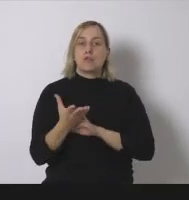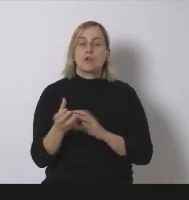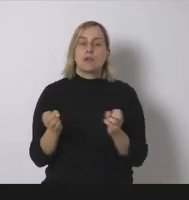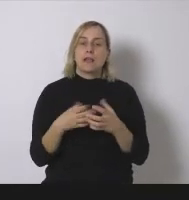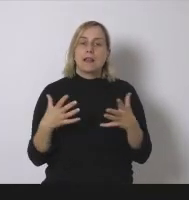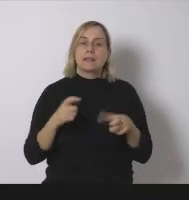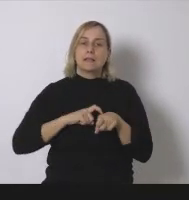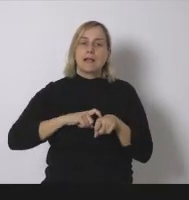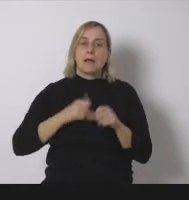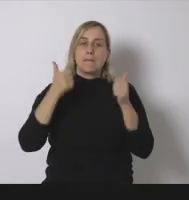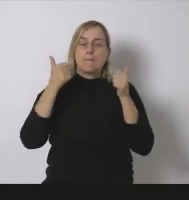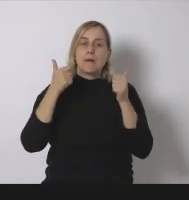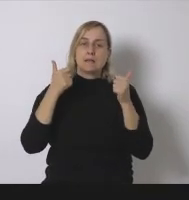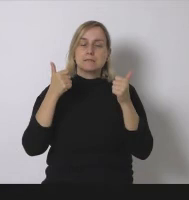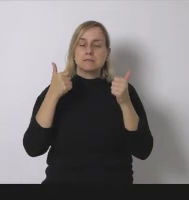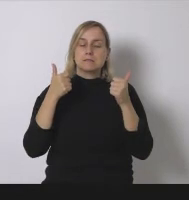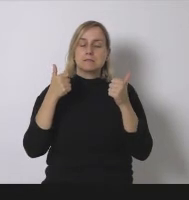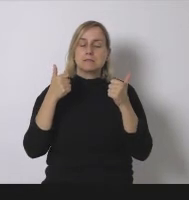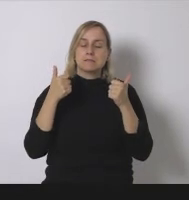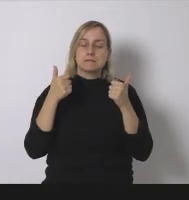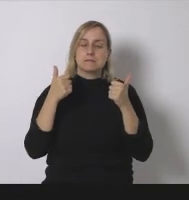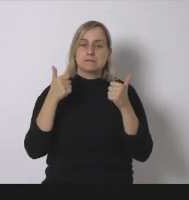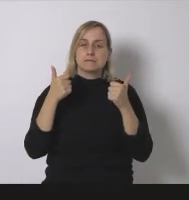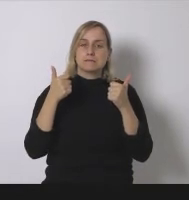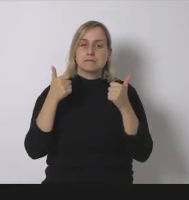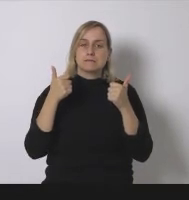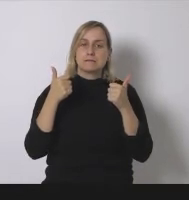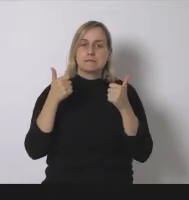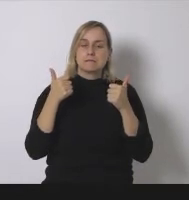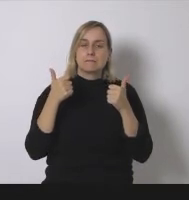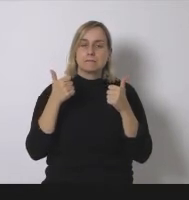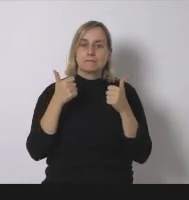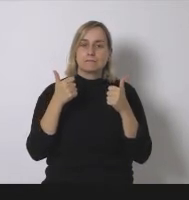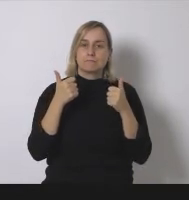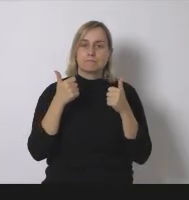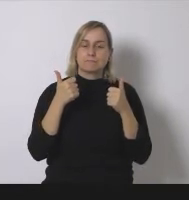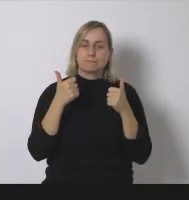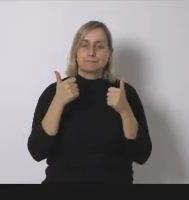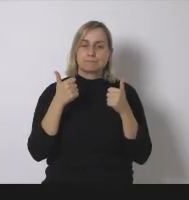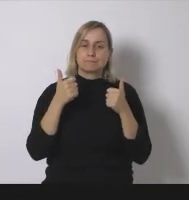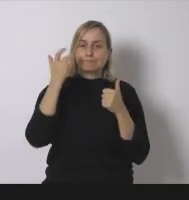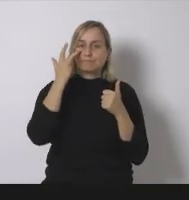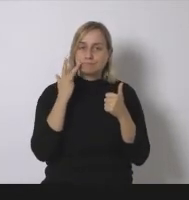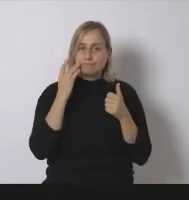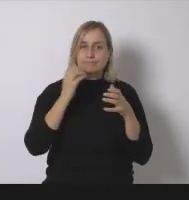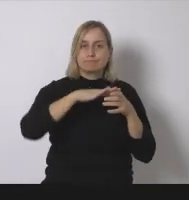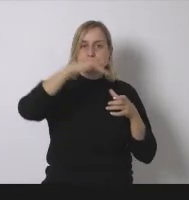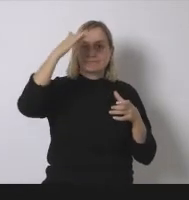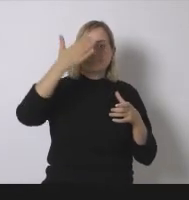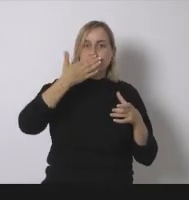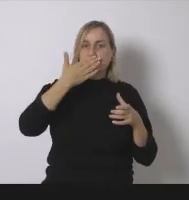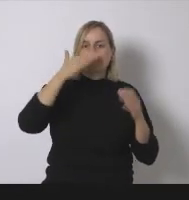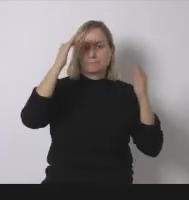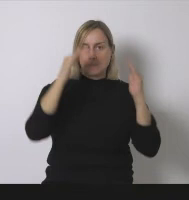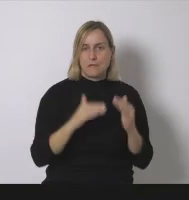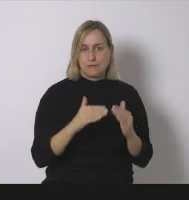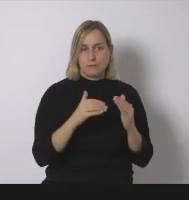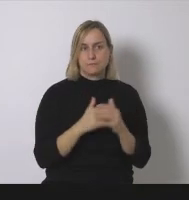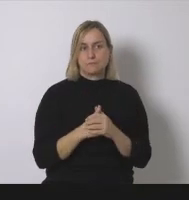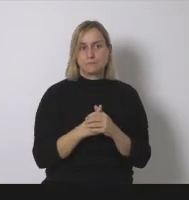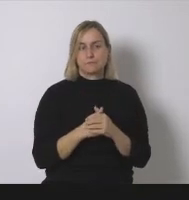menos emisor de gases de efecto invernadero hacer plantas también en suelo y tienen que ser